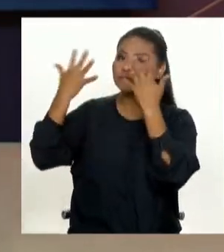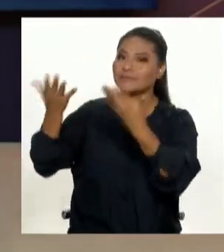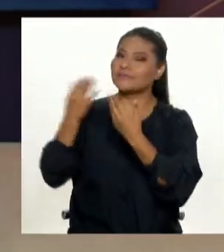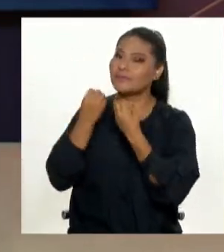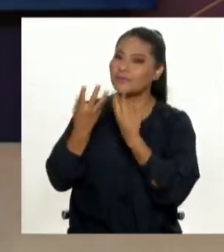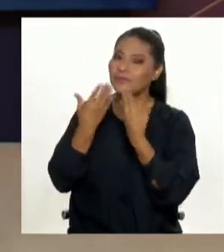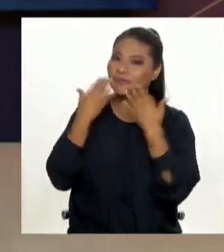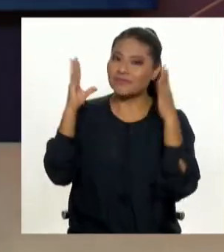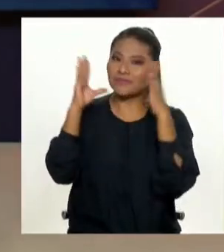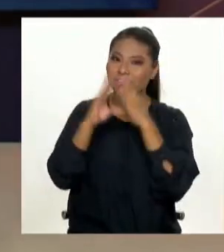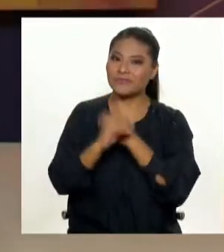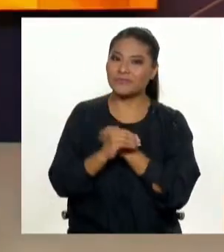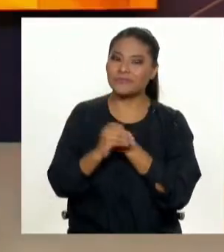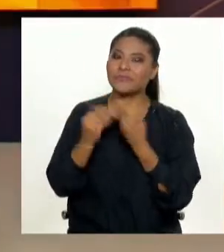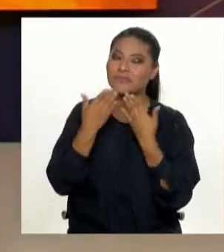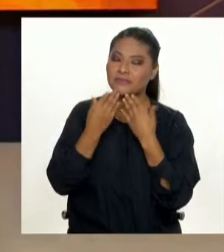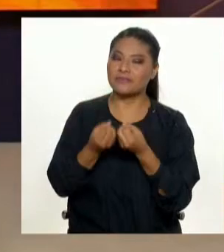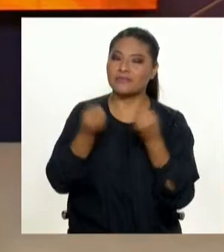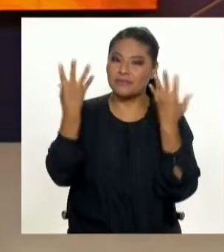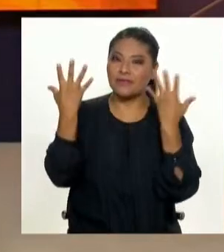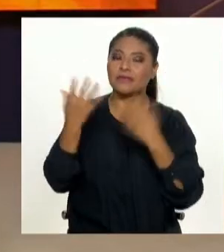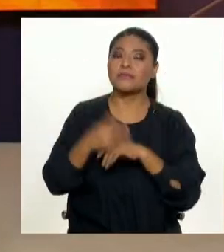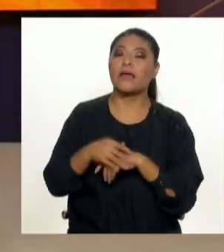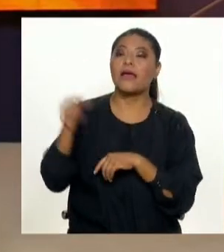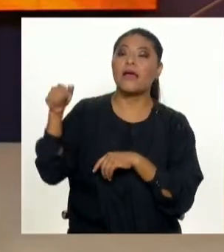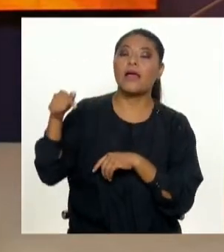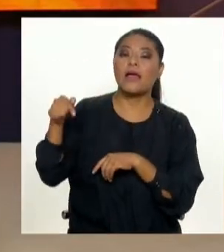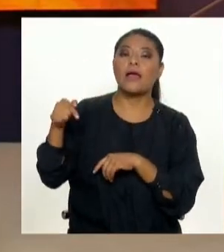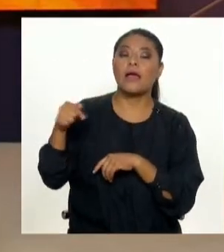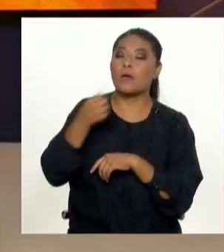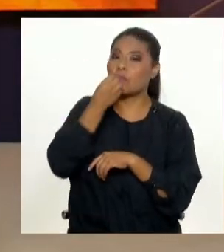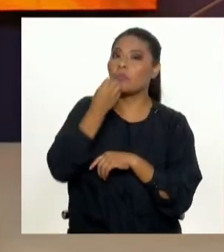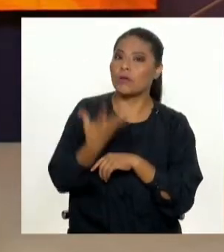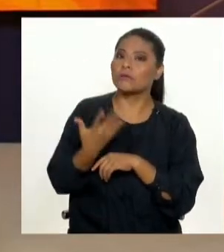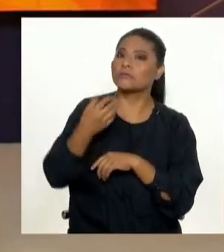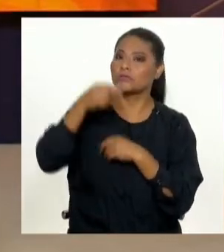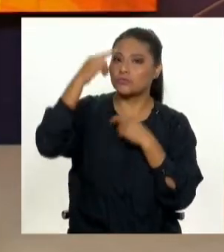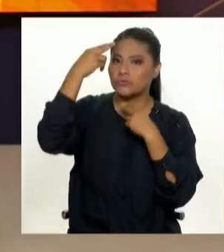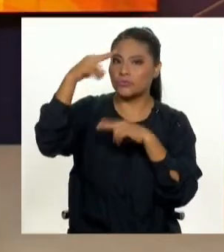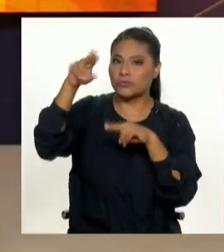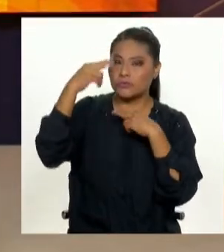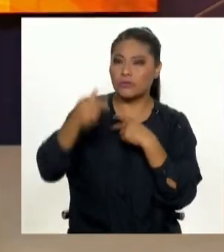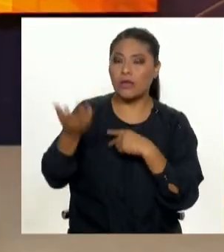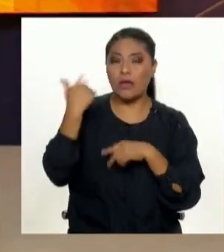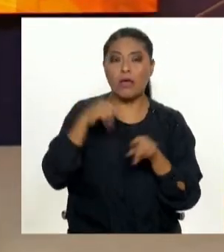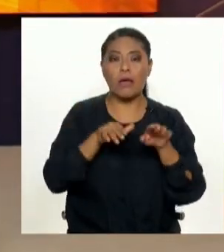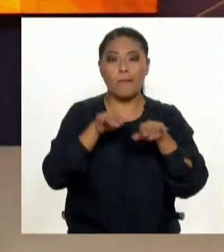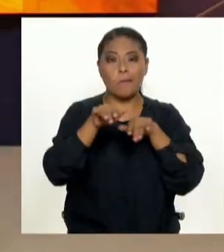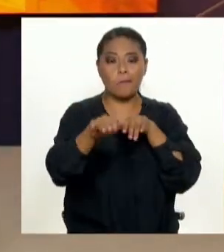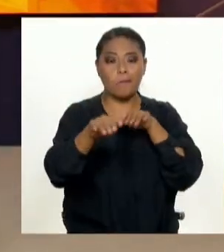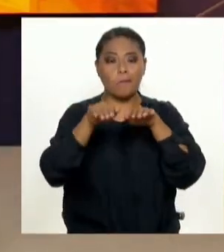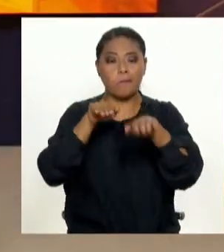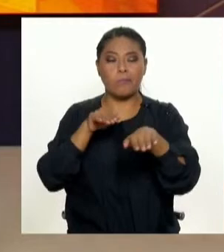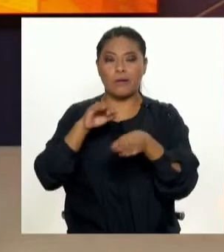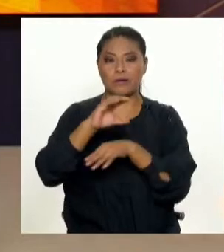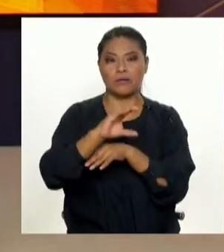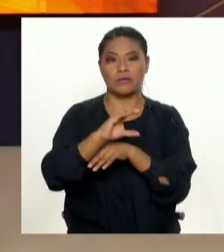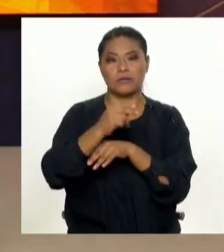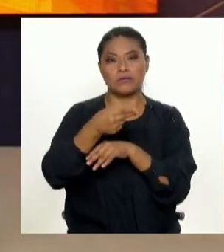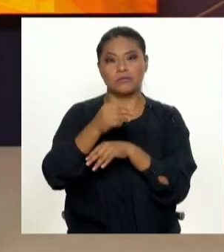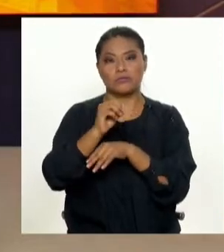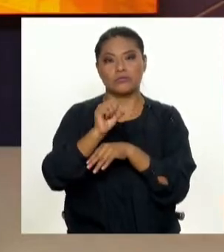Dín, por el despacho, porque en esta época ya empezamos a ver los temas de la gente que viaja a Guampaní, a Chocica, a